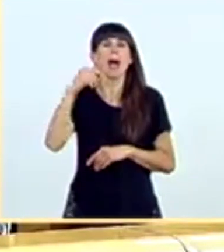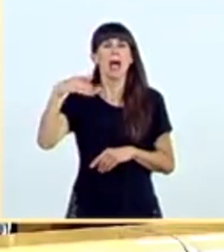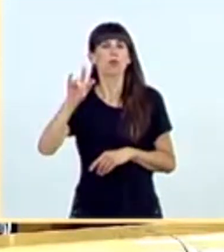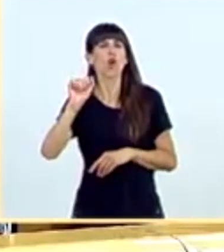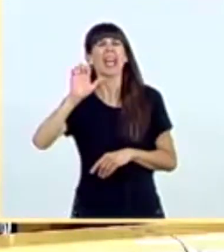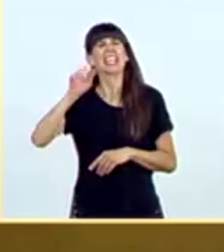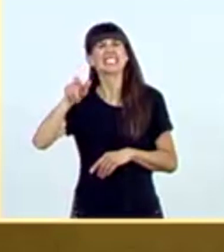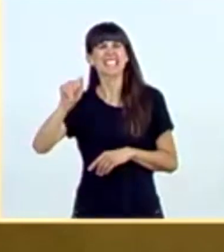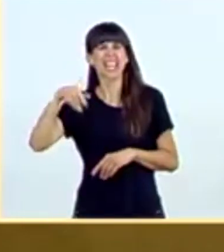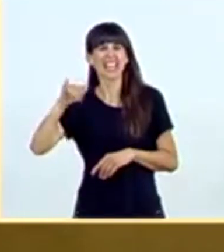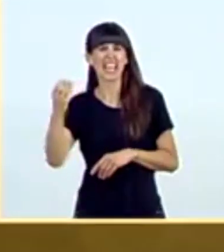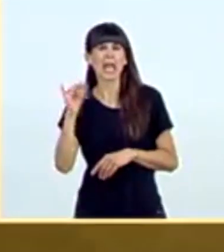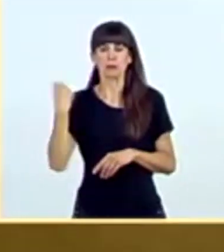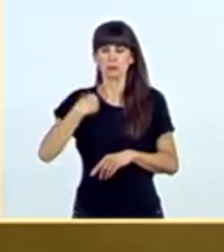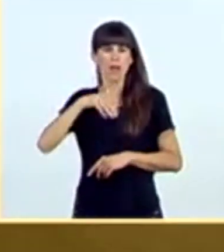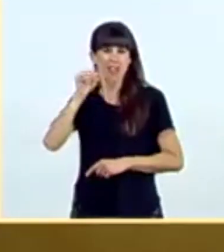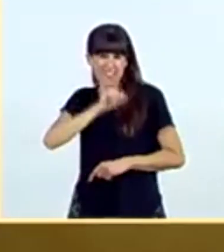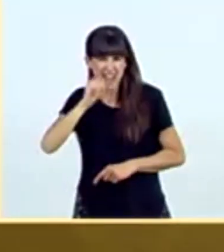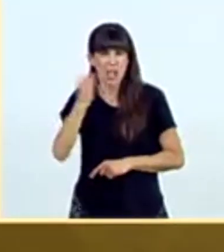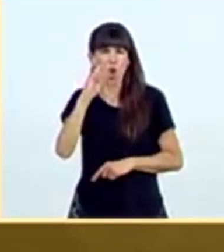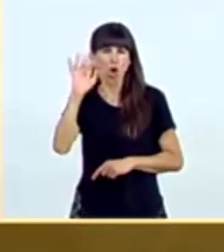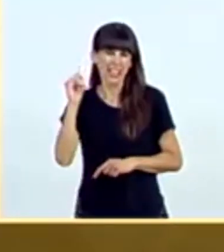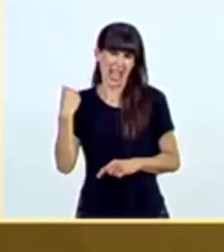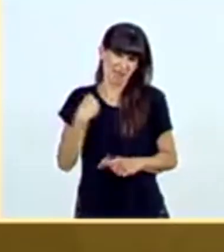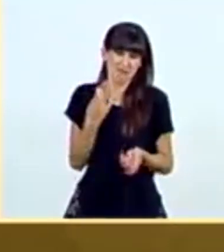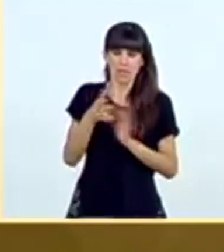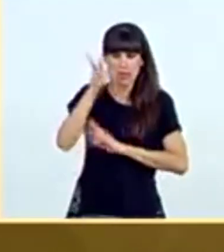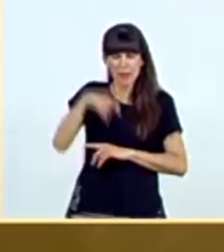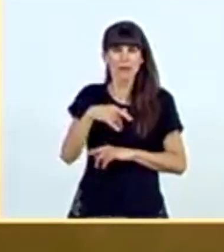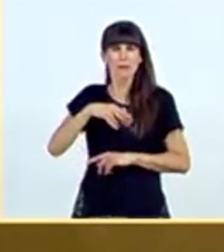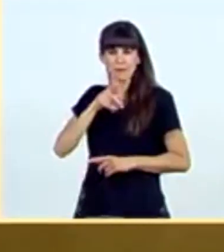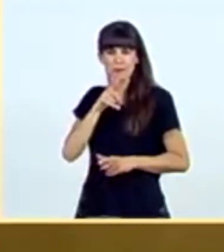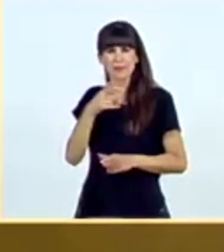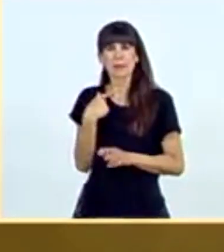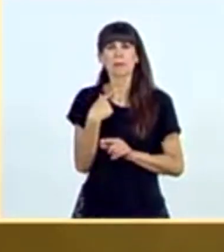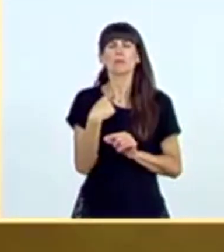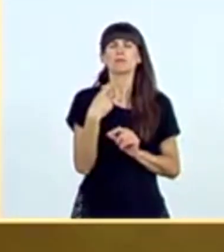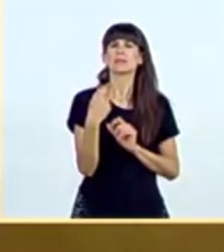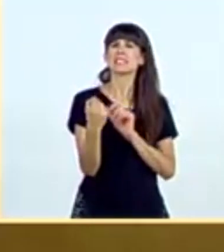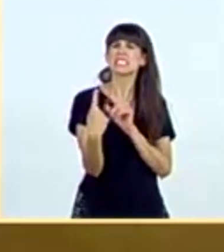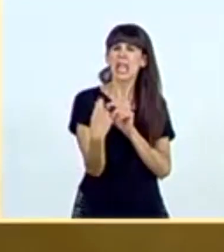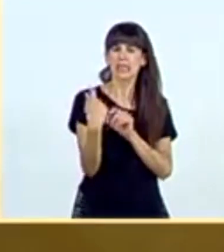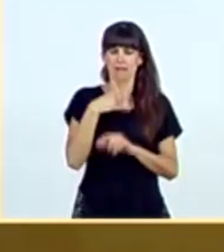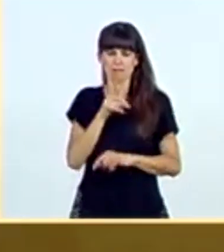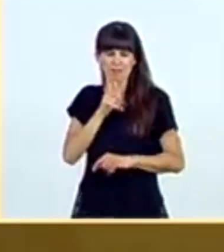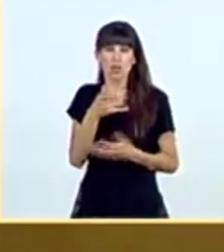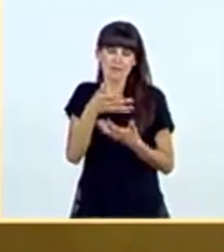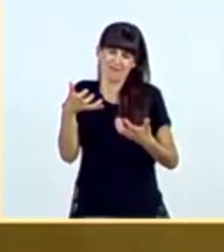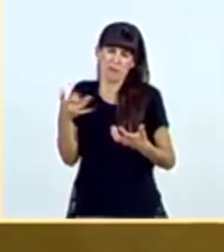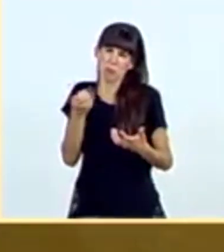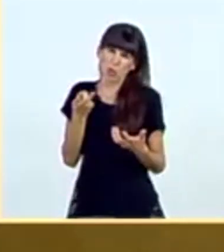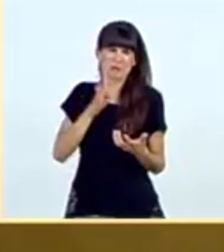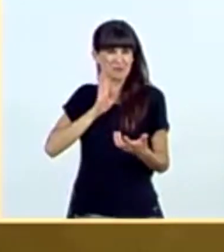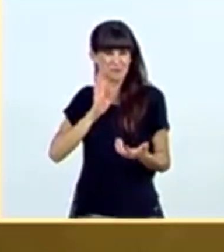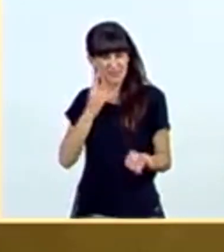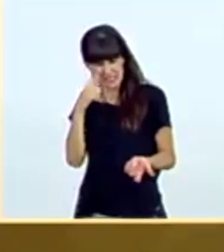y unos comentarios soeces y desagradables por mi parte en un chat por los que pedí disculpas. ¿Se imagina usted qué